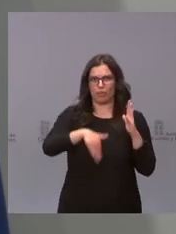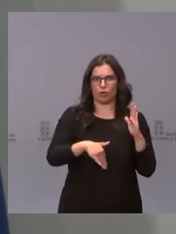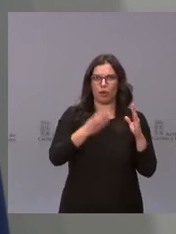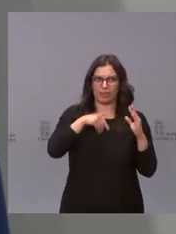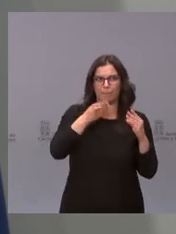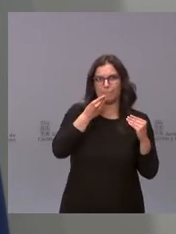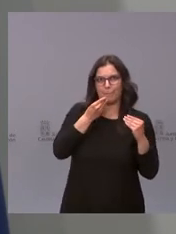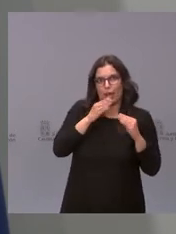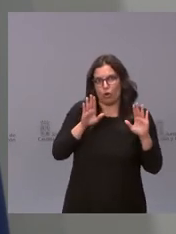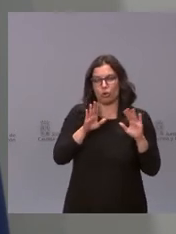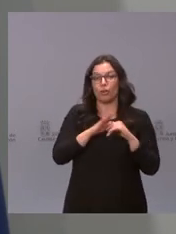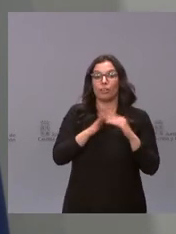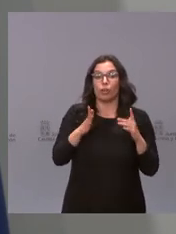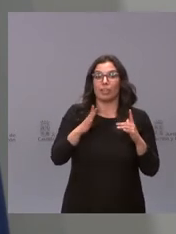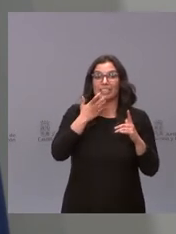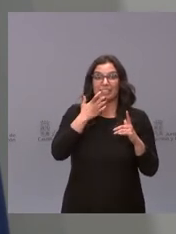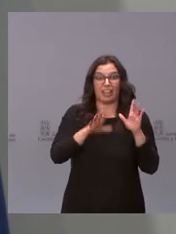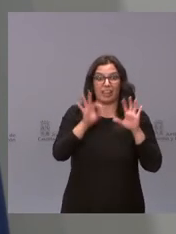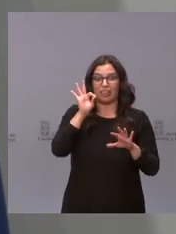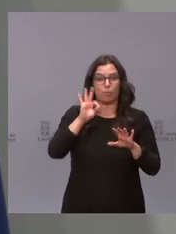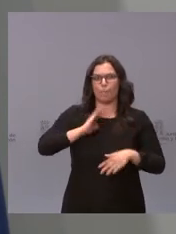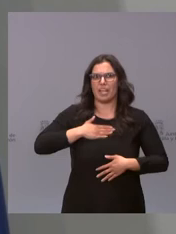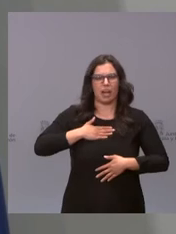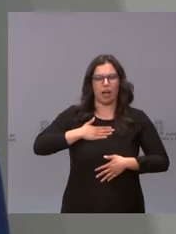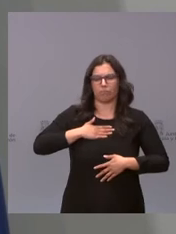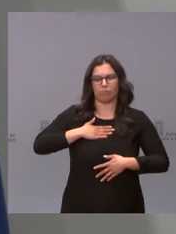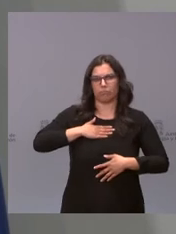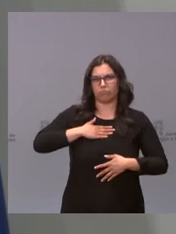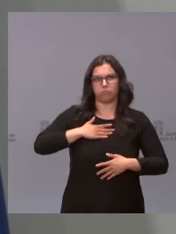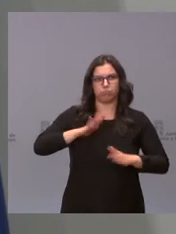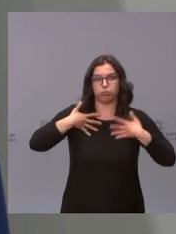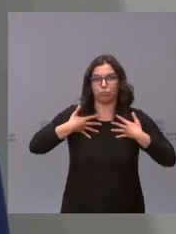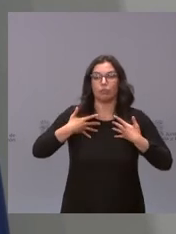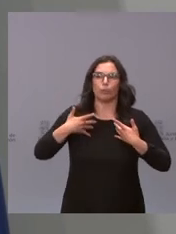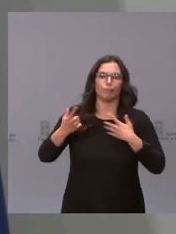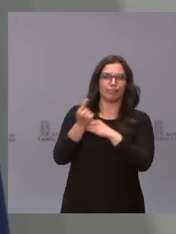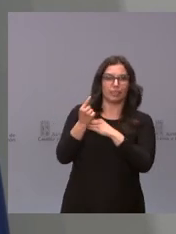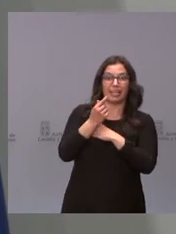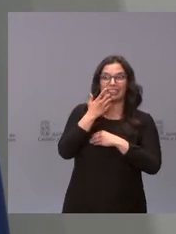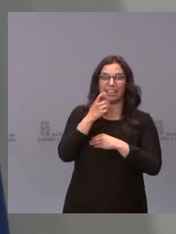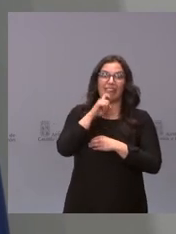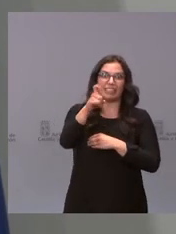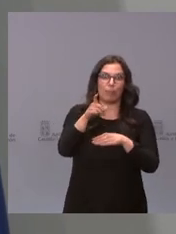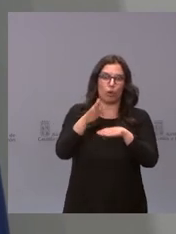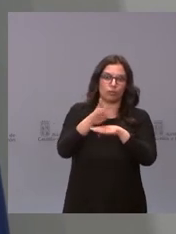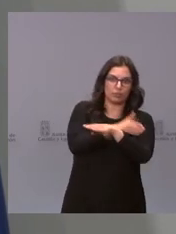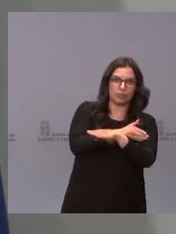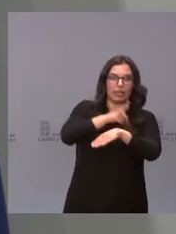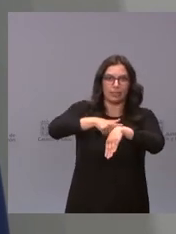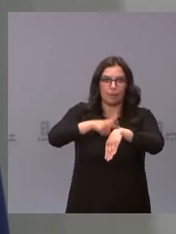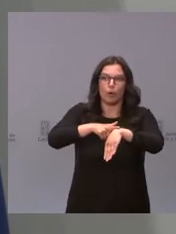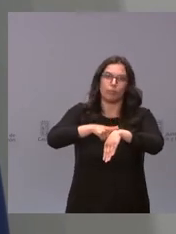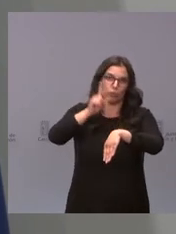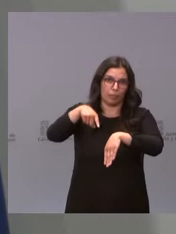las medidas de hoy para mañana se nos critica la precipitación y cuando las tomamos con tiempo la tardanza. Pero bueno, así